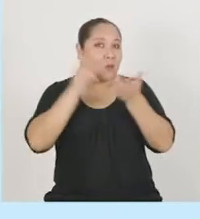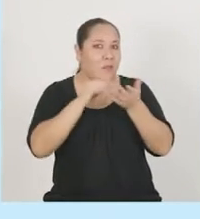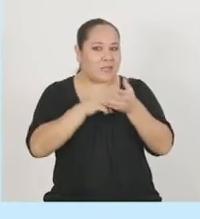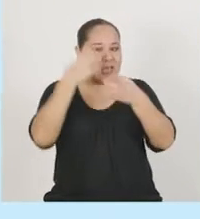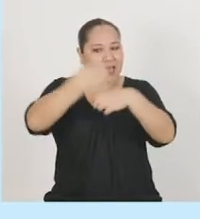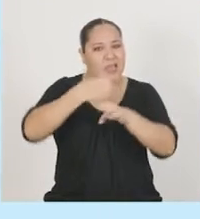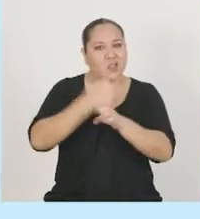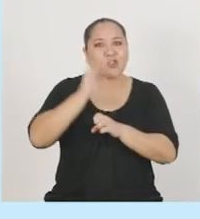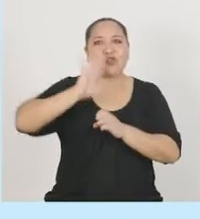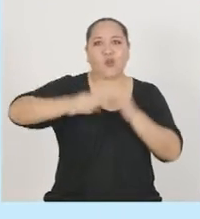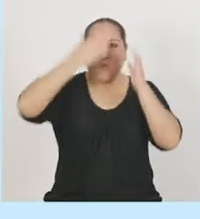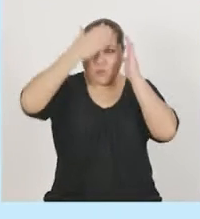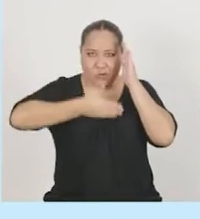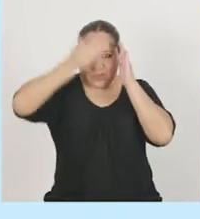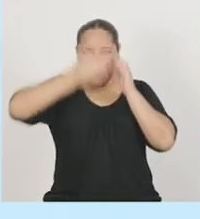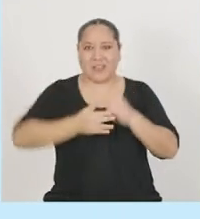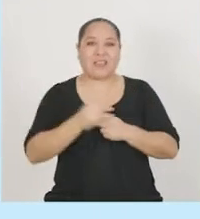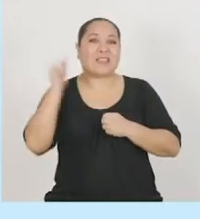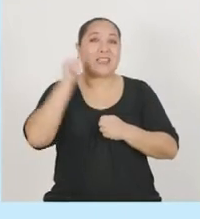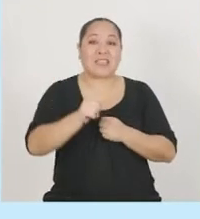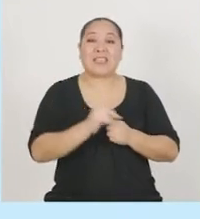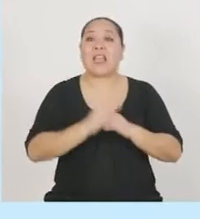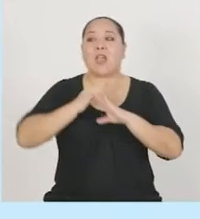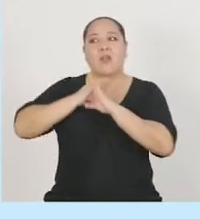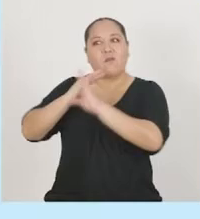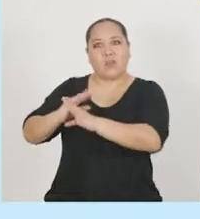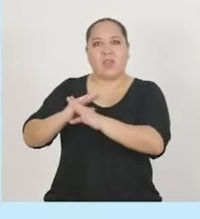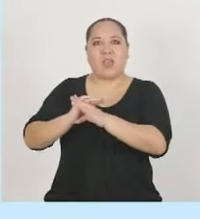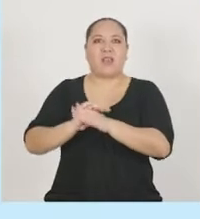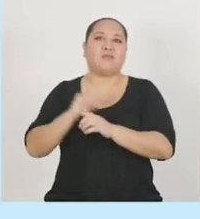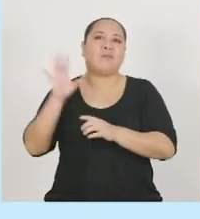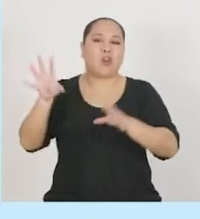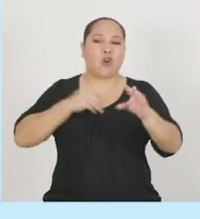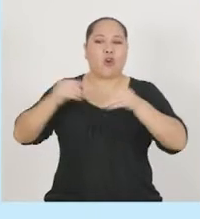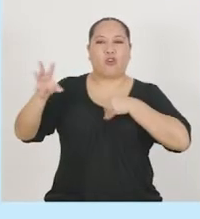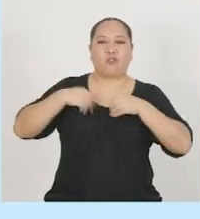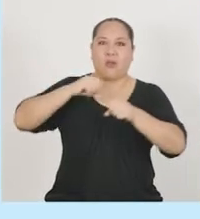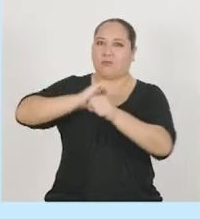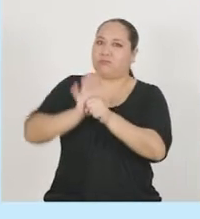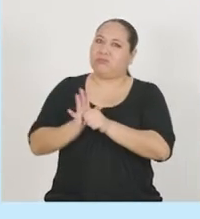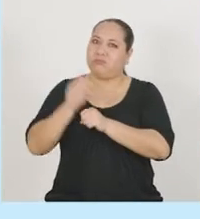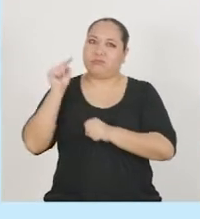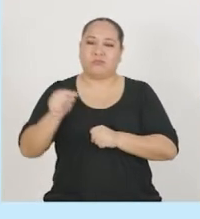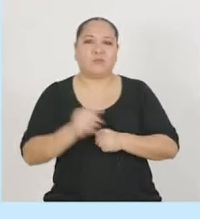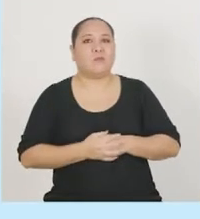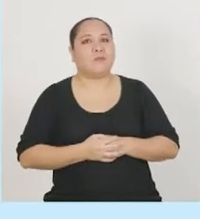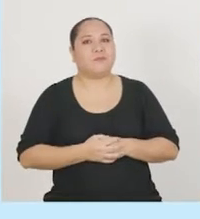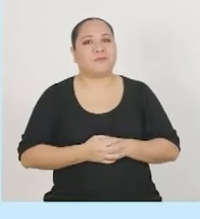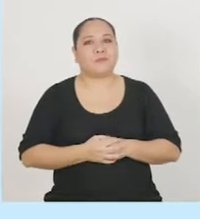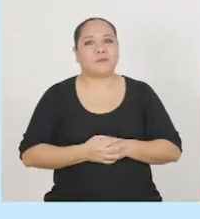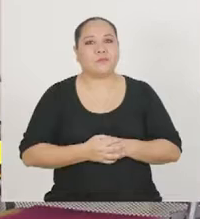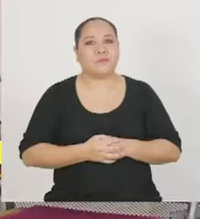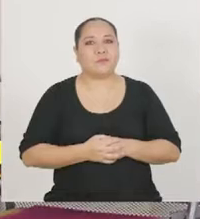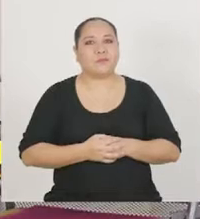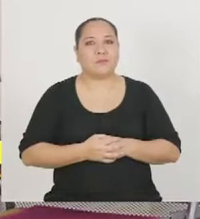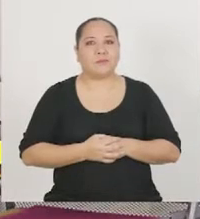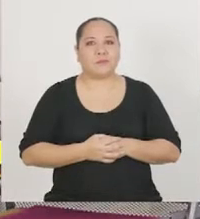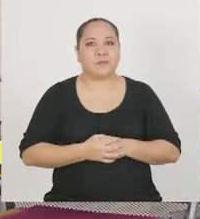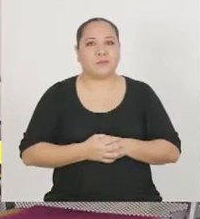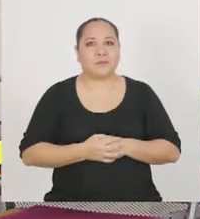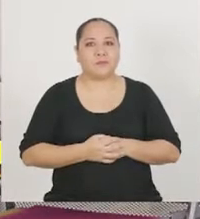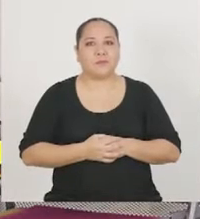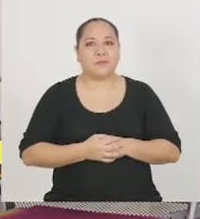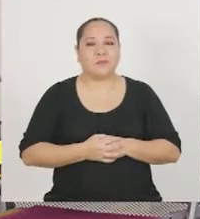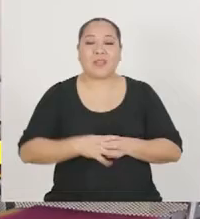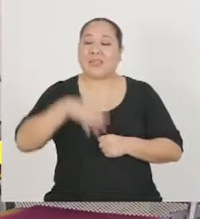pero sobre todo a crear sus protectores faciales y así evitar el contagio del COVID-19. Por supuesto